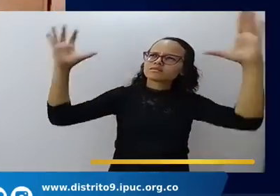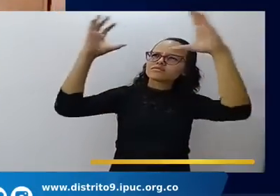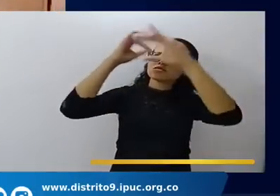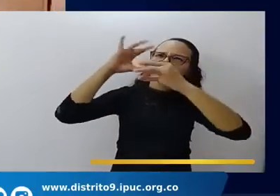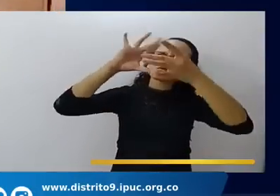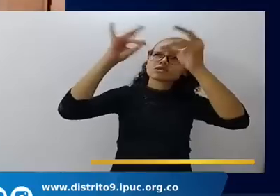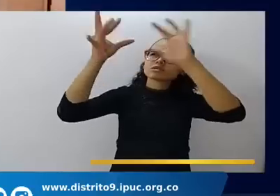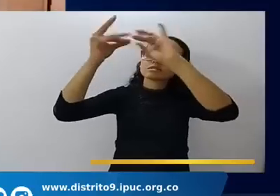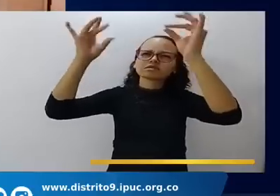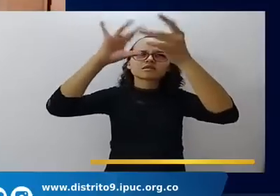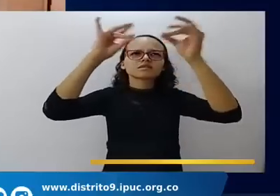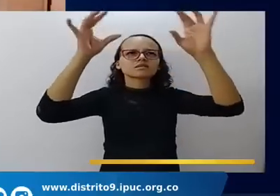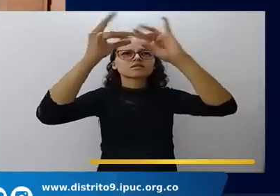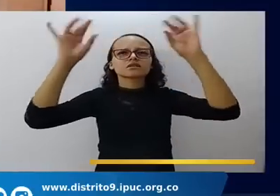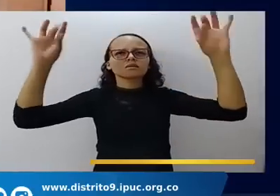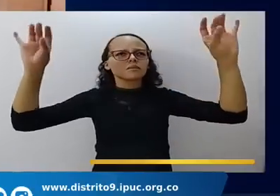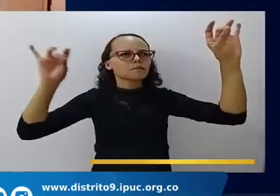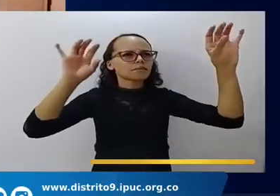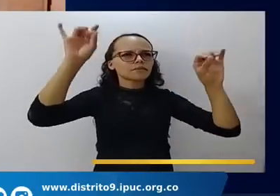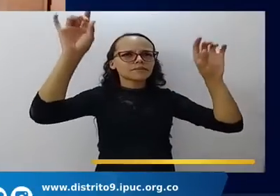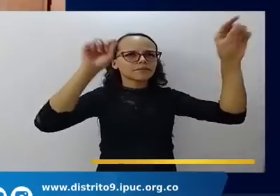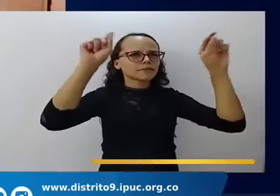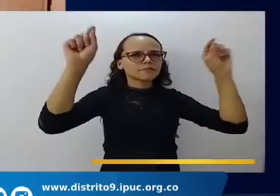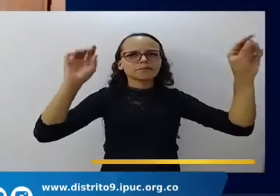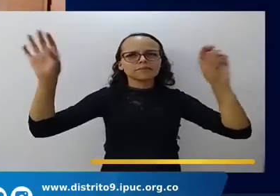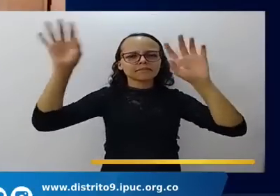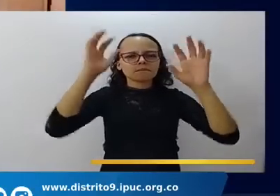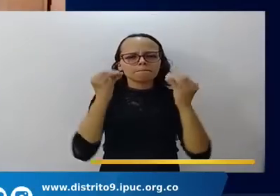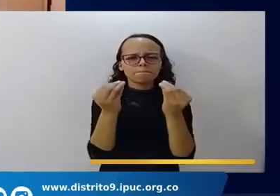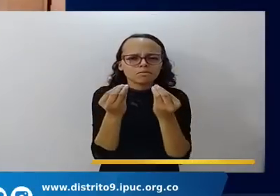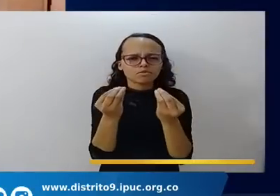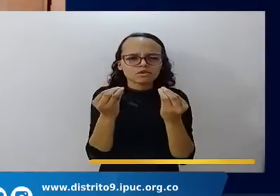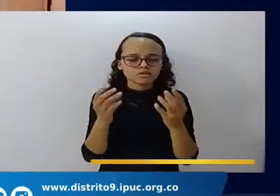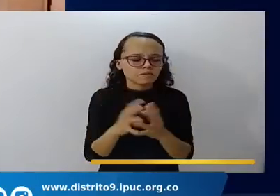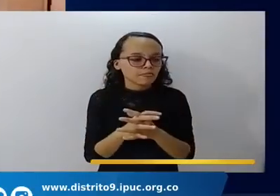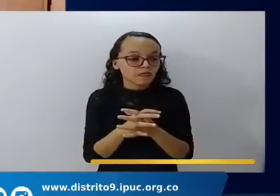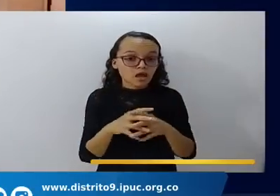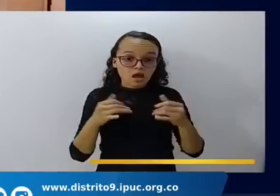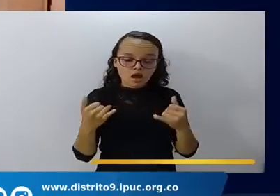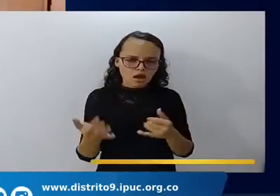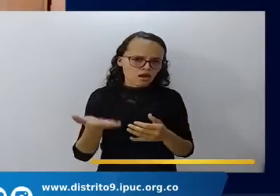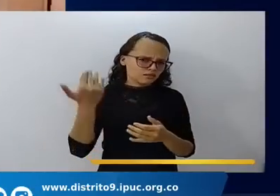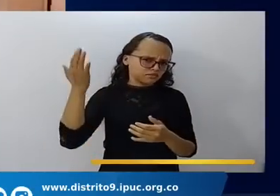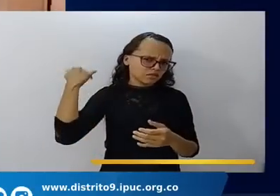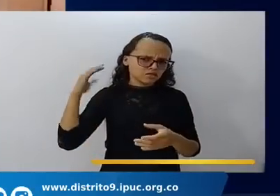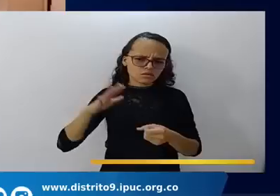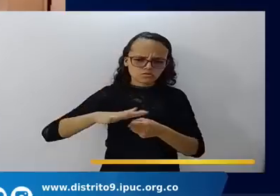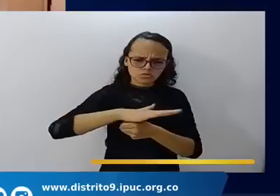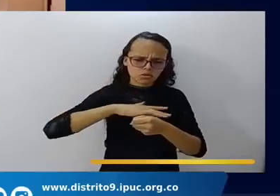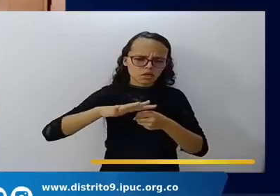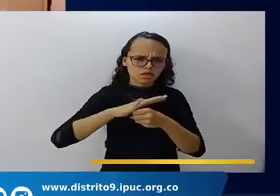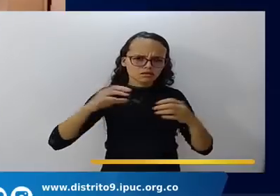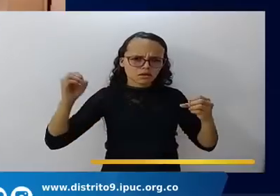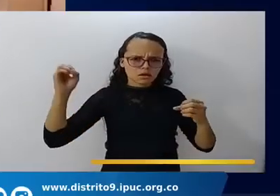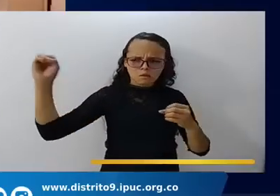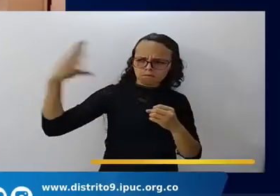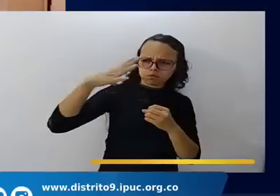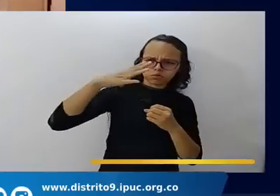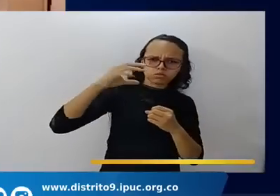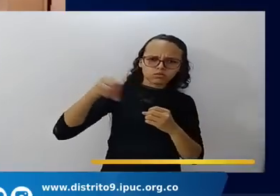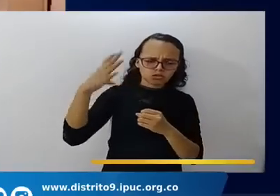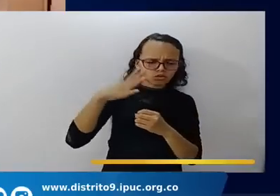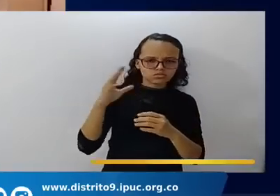Donde no hay la luz de las ciudades que difusa, sino que